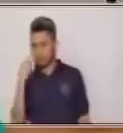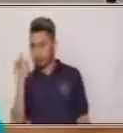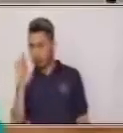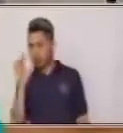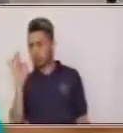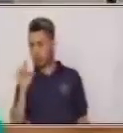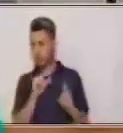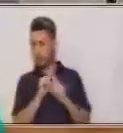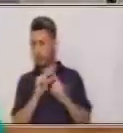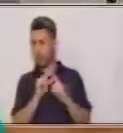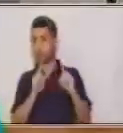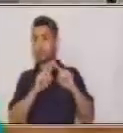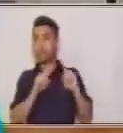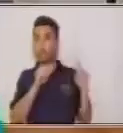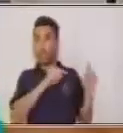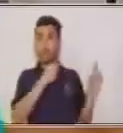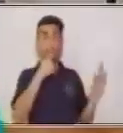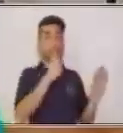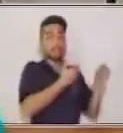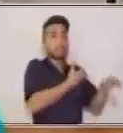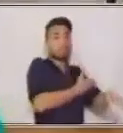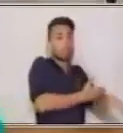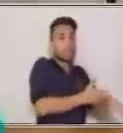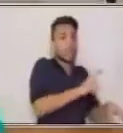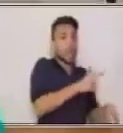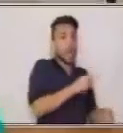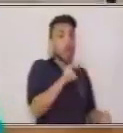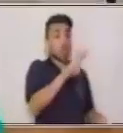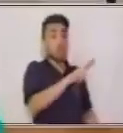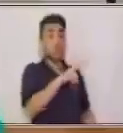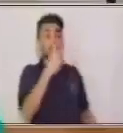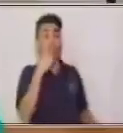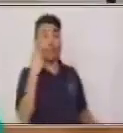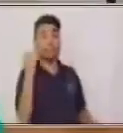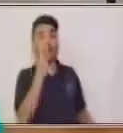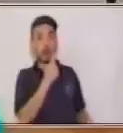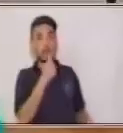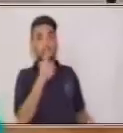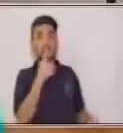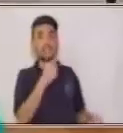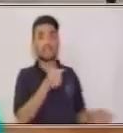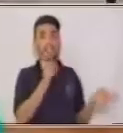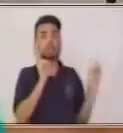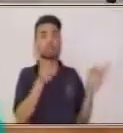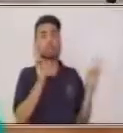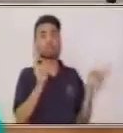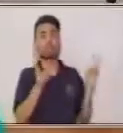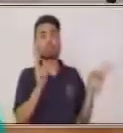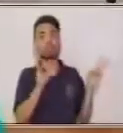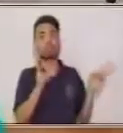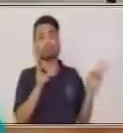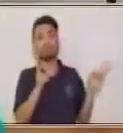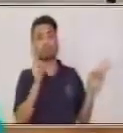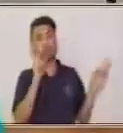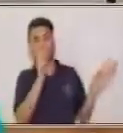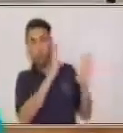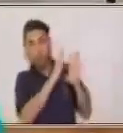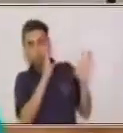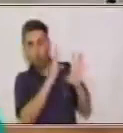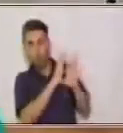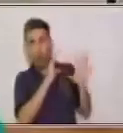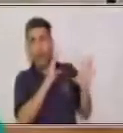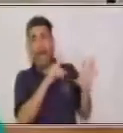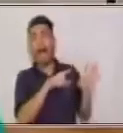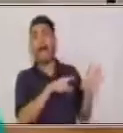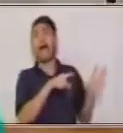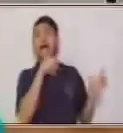escuchando una conversación. Ah, entonces, impertinente ya voy a entender que es alguien que está escuchando o está